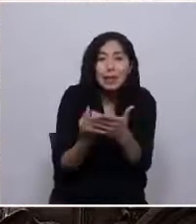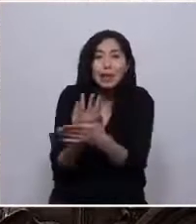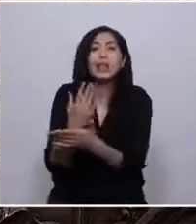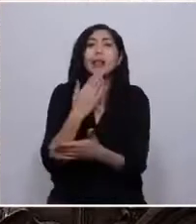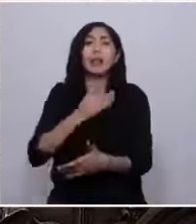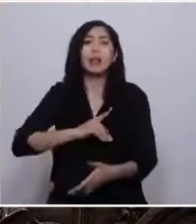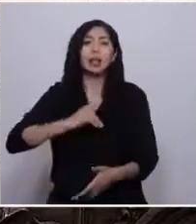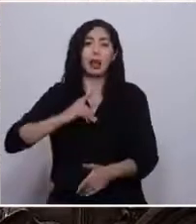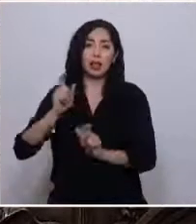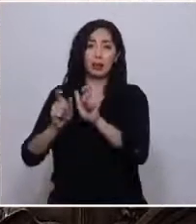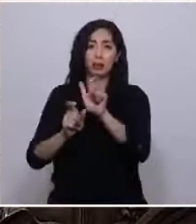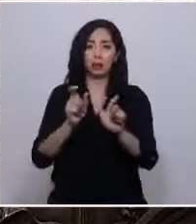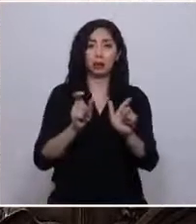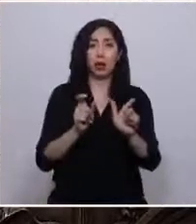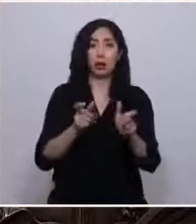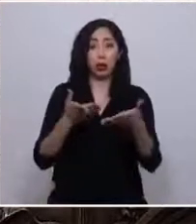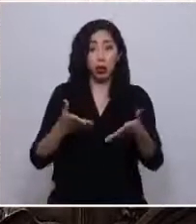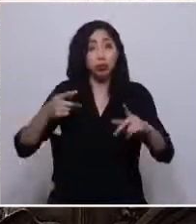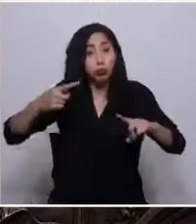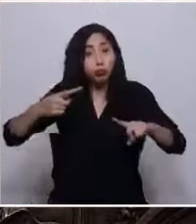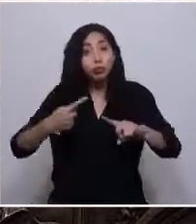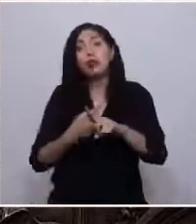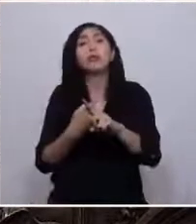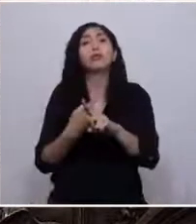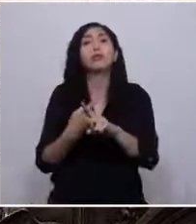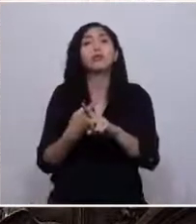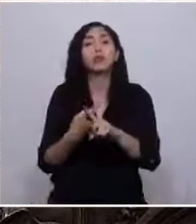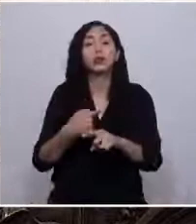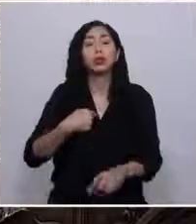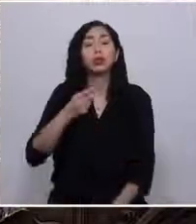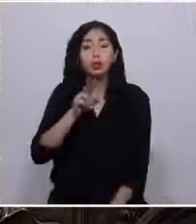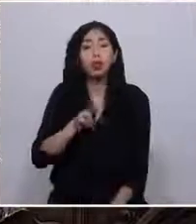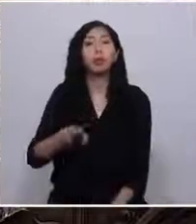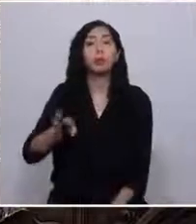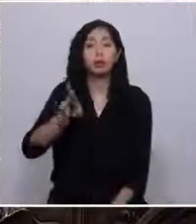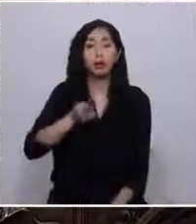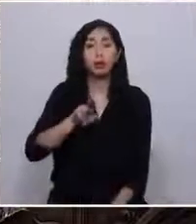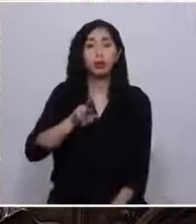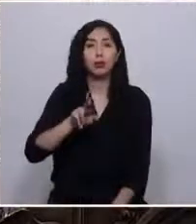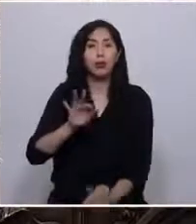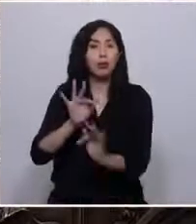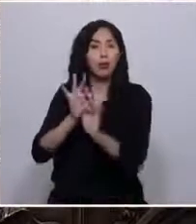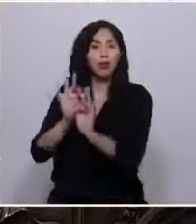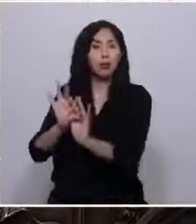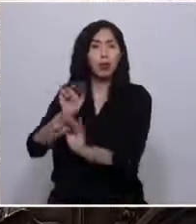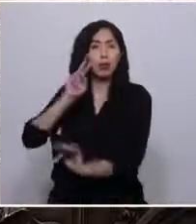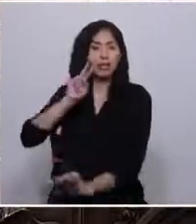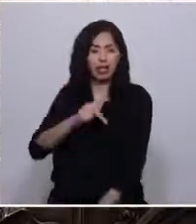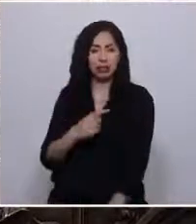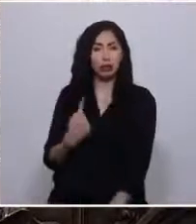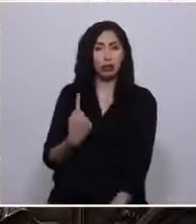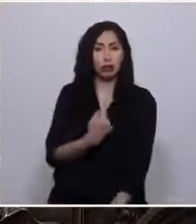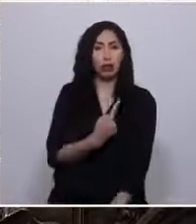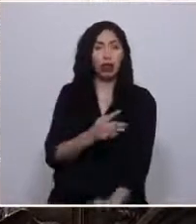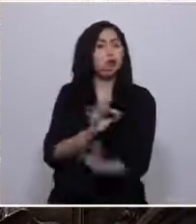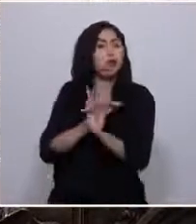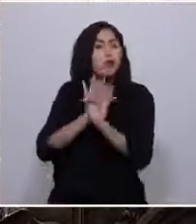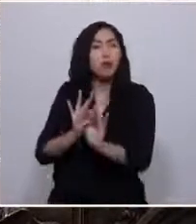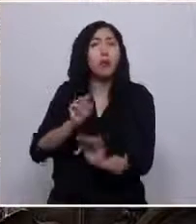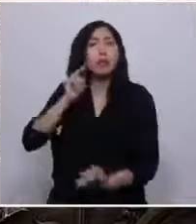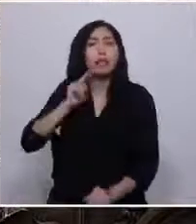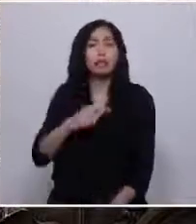Por eso, una vez más, como cualquier día en la calle, repito, nunca más sin nosotros, nunca más sin nosotras,